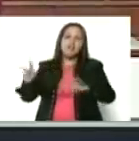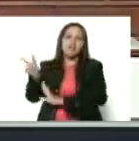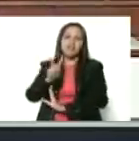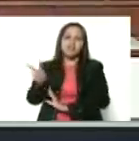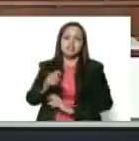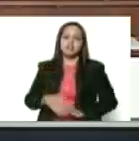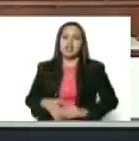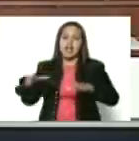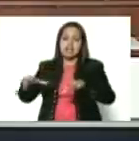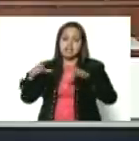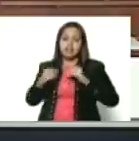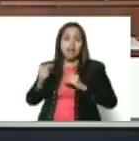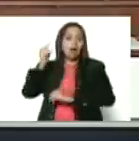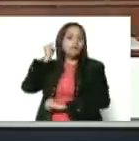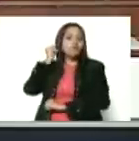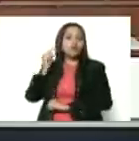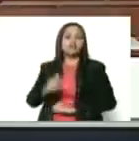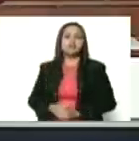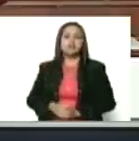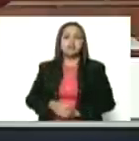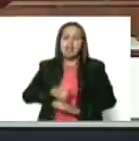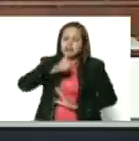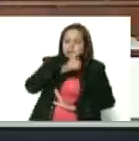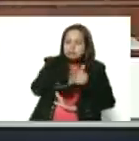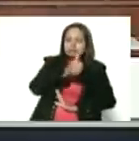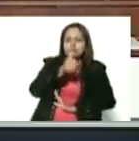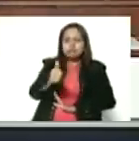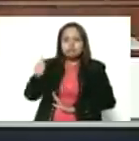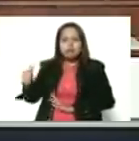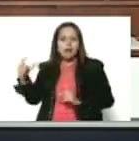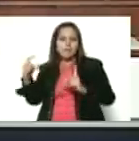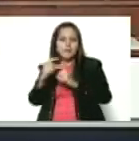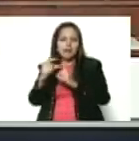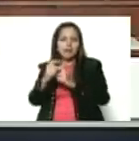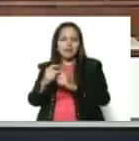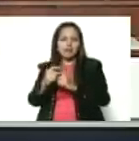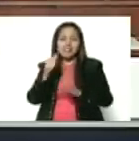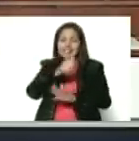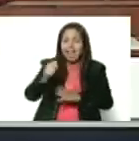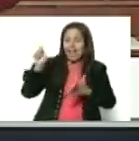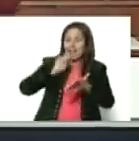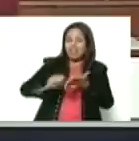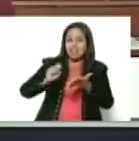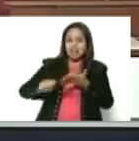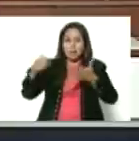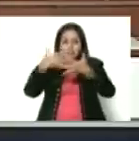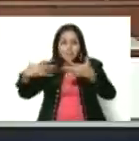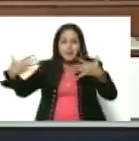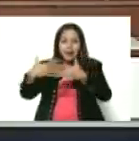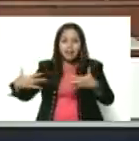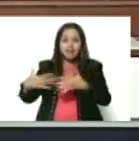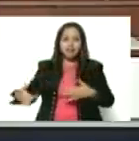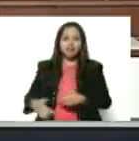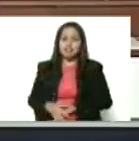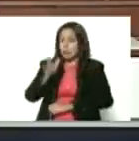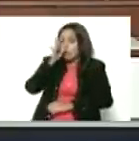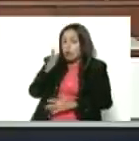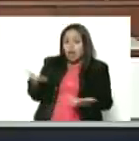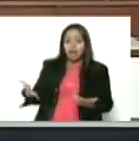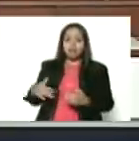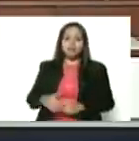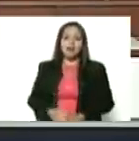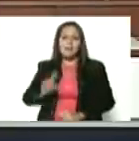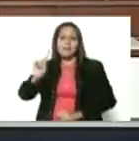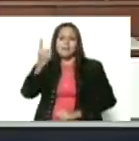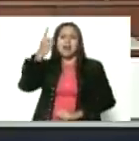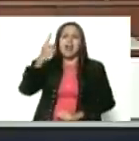Reconocer a la mujer en cada palabra, en cada letra, en cada párrafo. Se burlaron. Fue